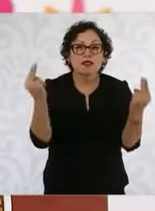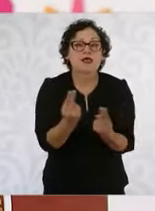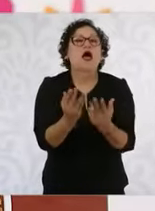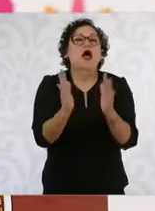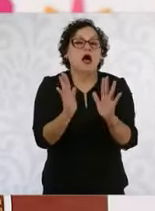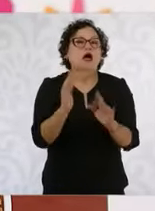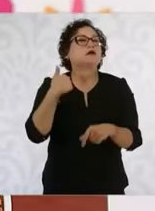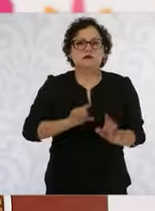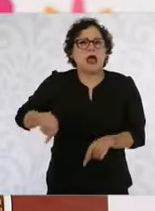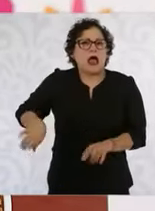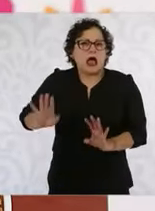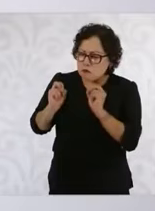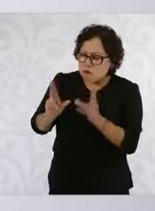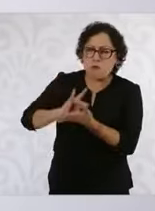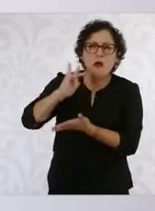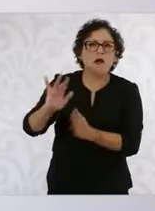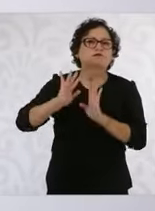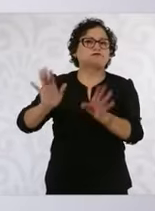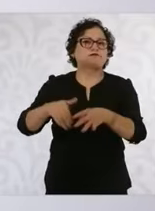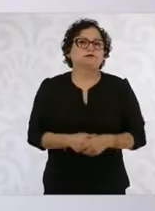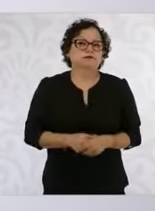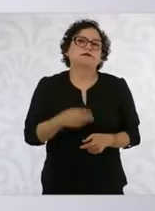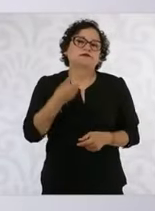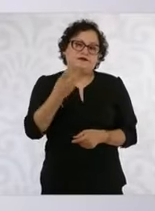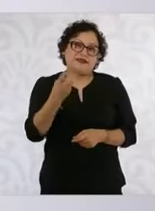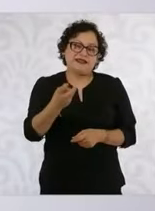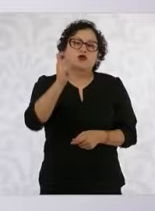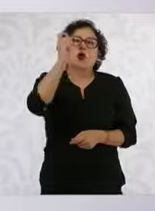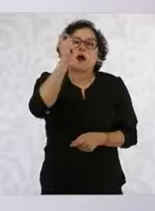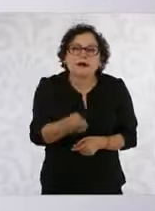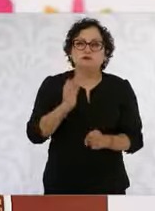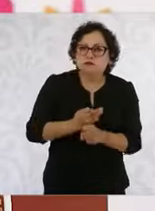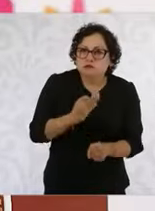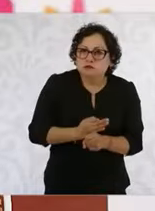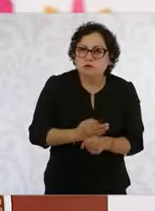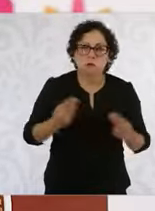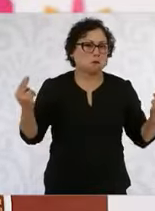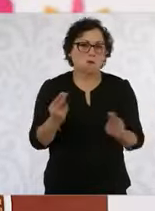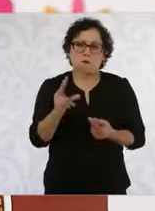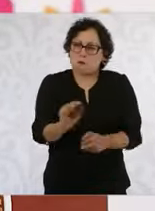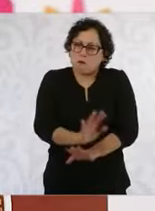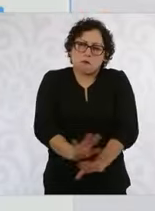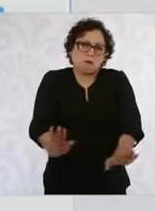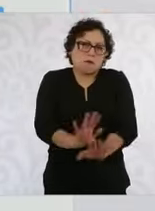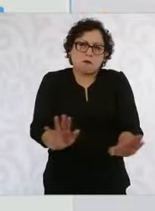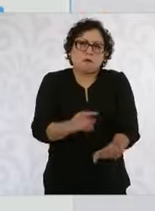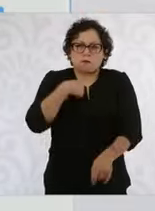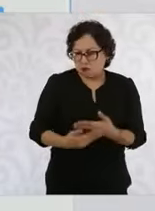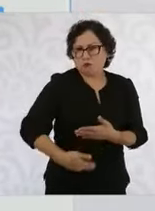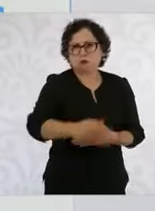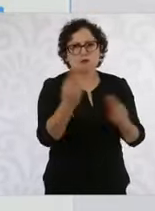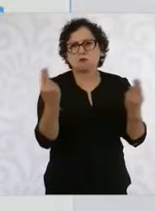sepa uno que ahí está la línea de crédito. Entonces eso resalta la solidez de la economía mexicana y no creo que vaya a ser necesario